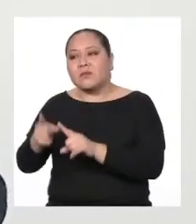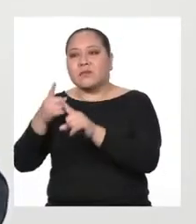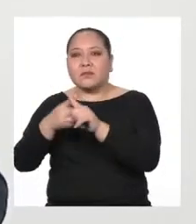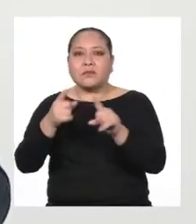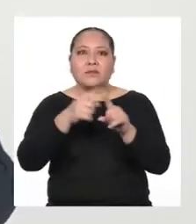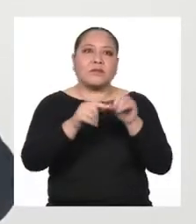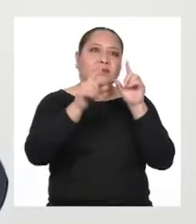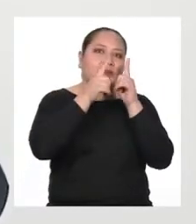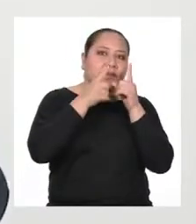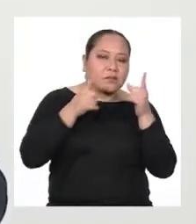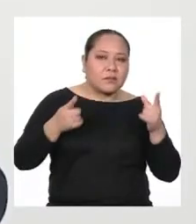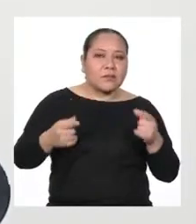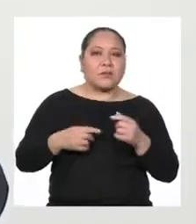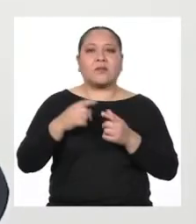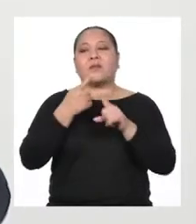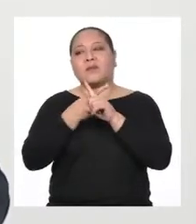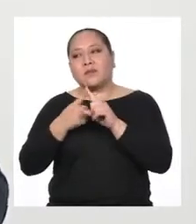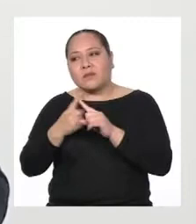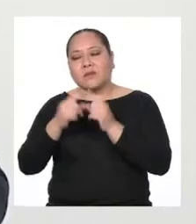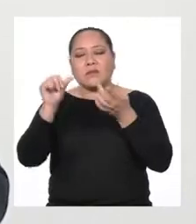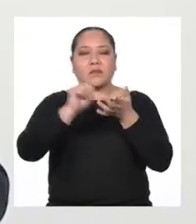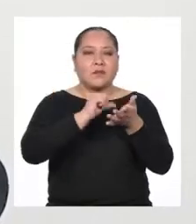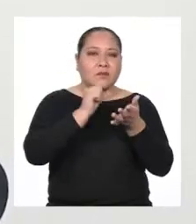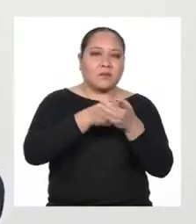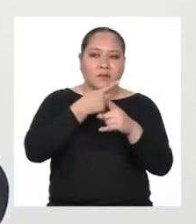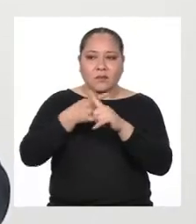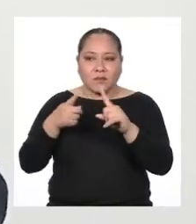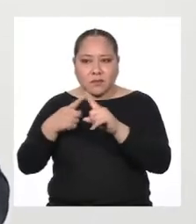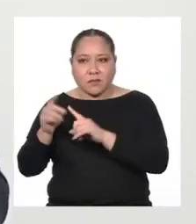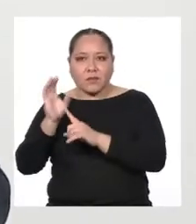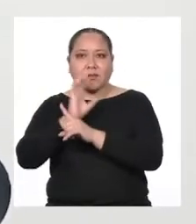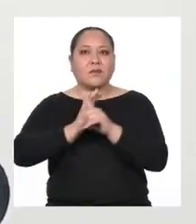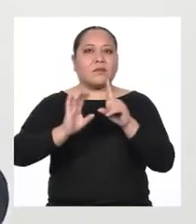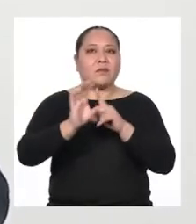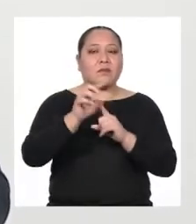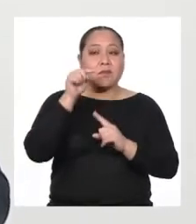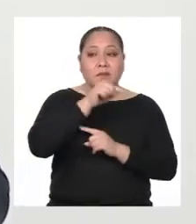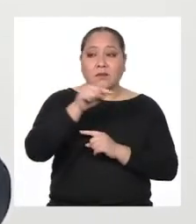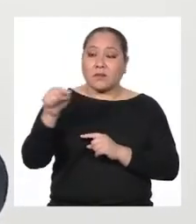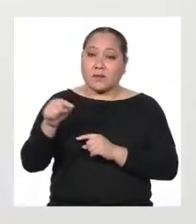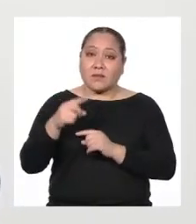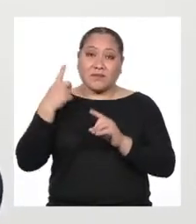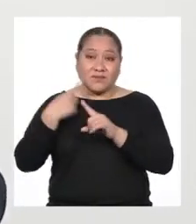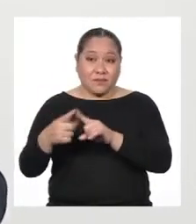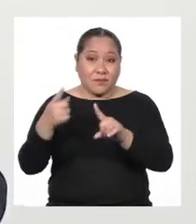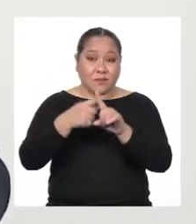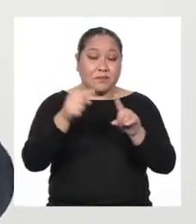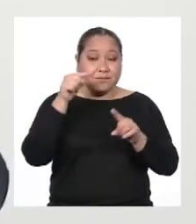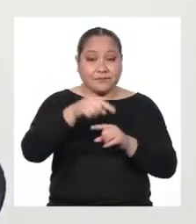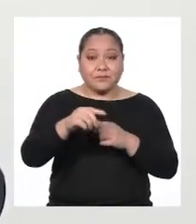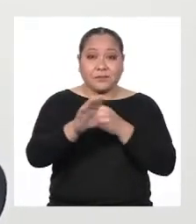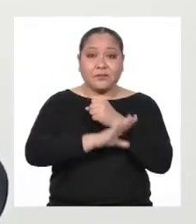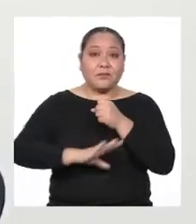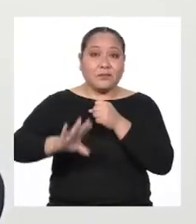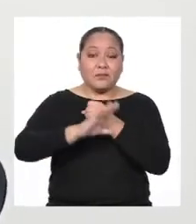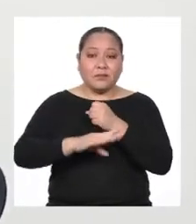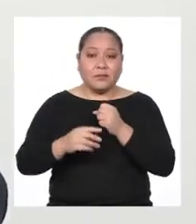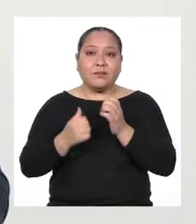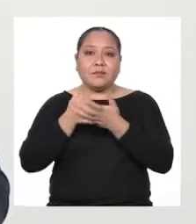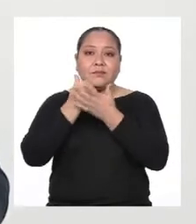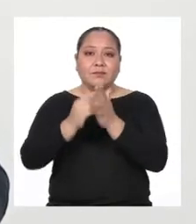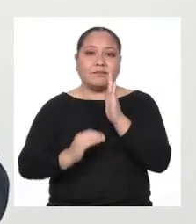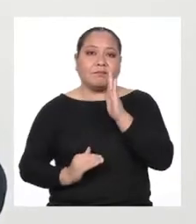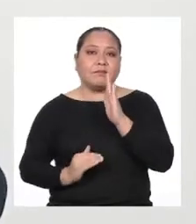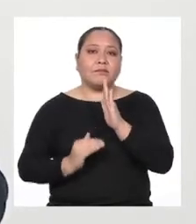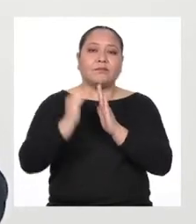lingüística, artística y cultural Y es justamente la diversidad el motor que hace avanzar a un